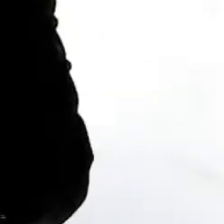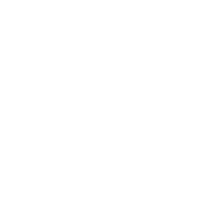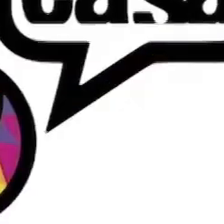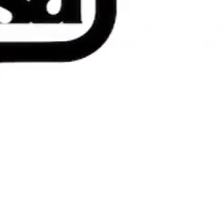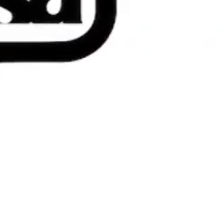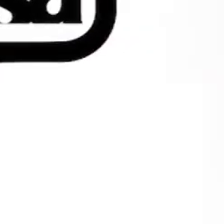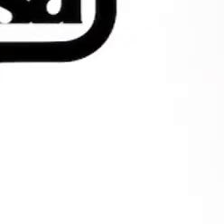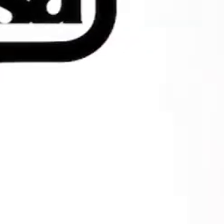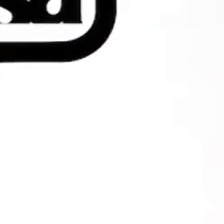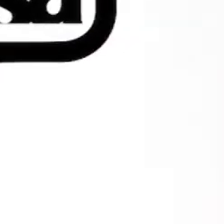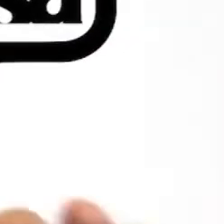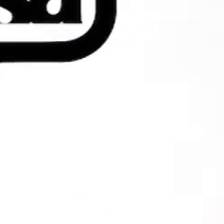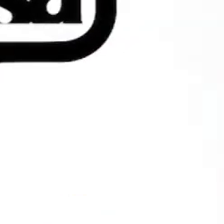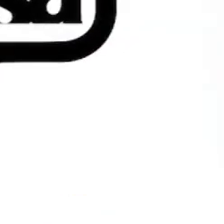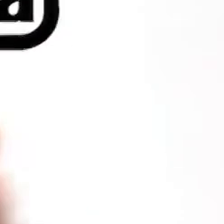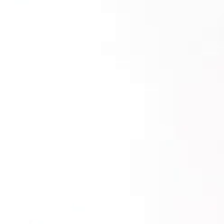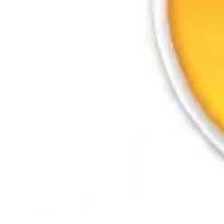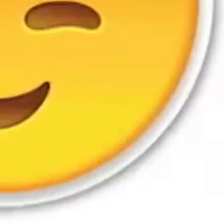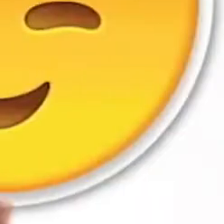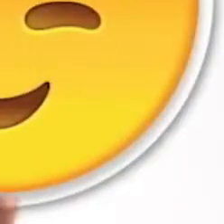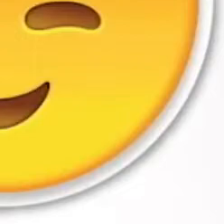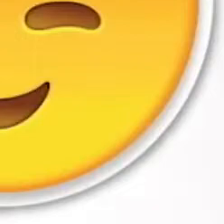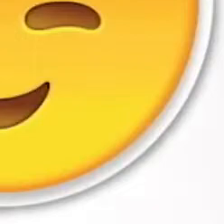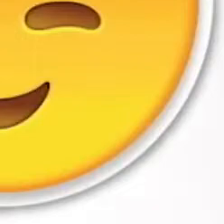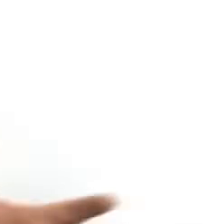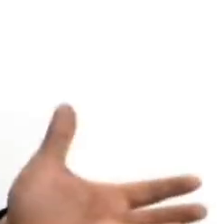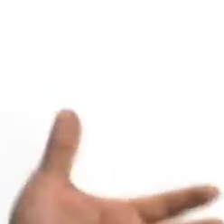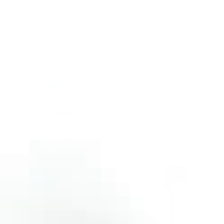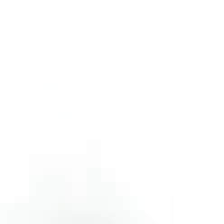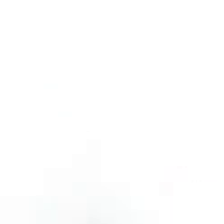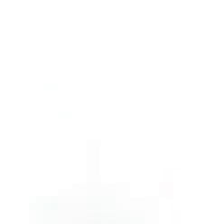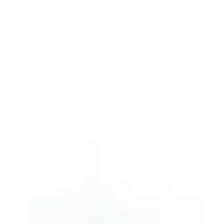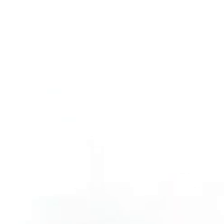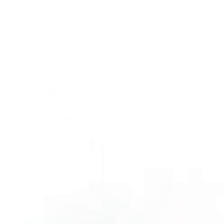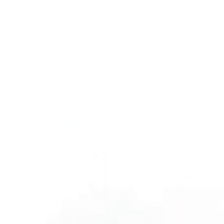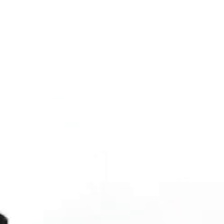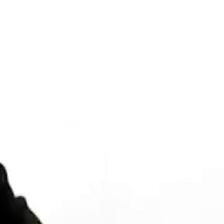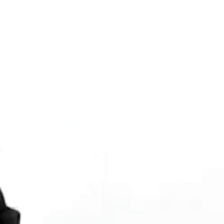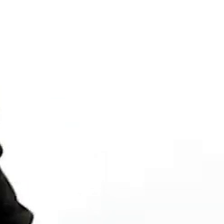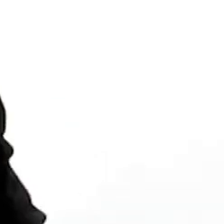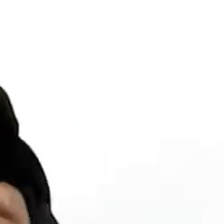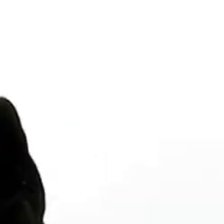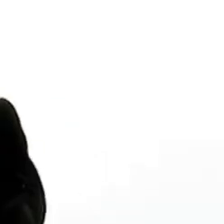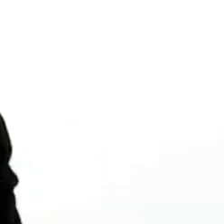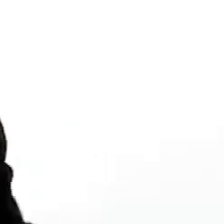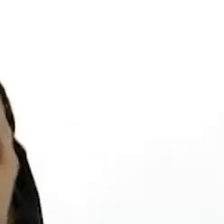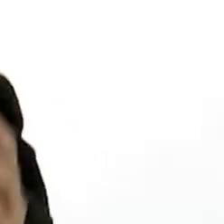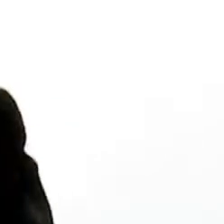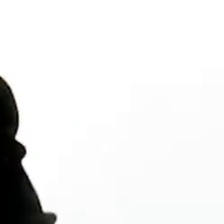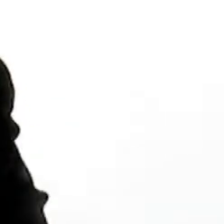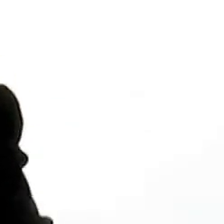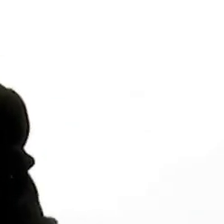manera positiva sobre quedarse en su hogar alegremente si músicos actores bailarines humoristas